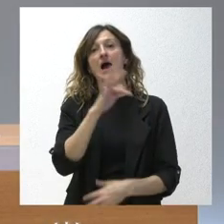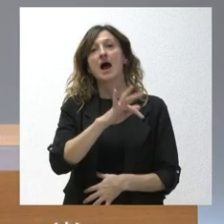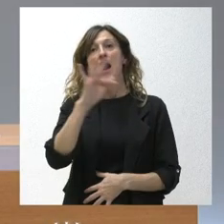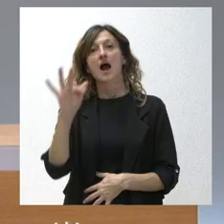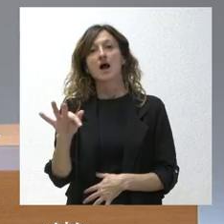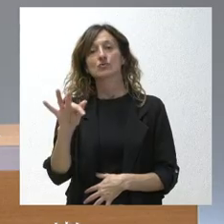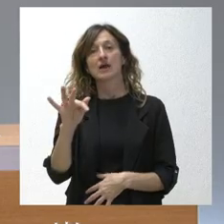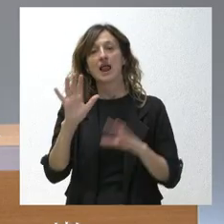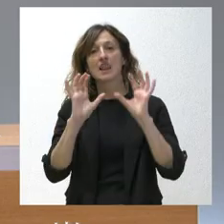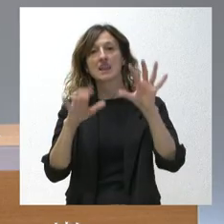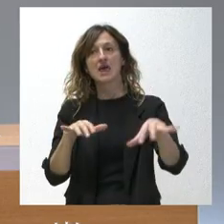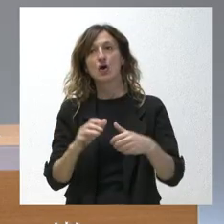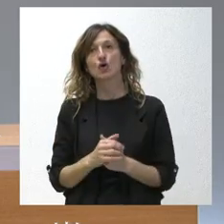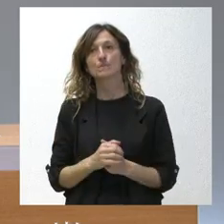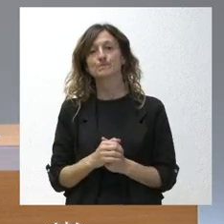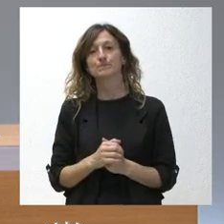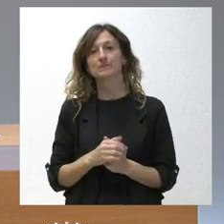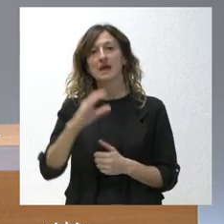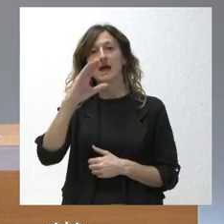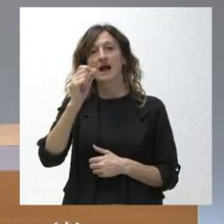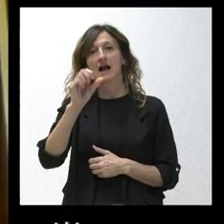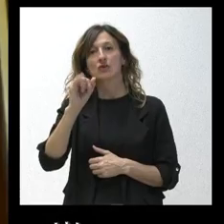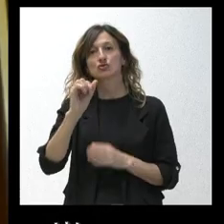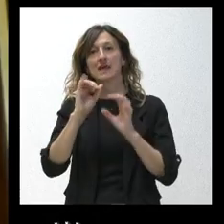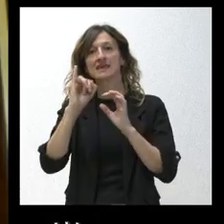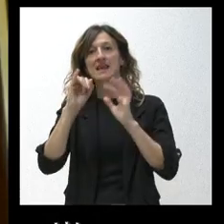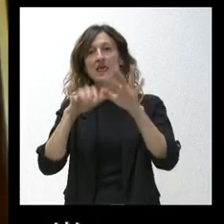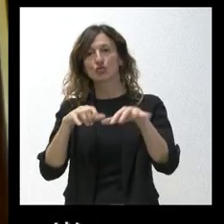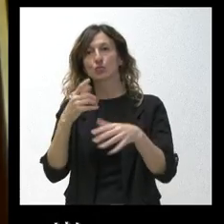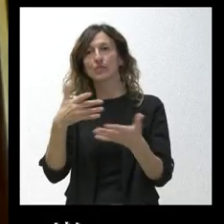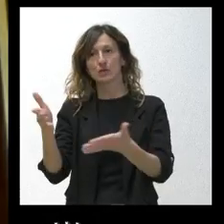paso a León. Carlos Domínguez y León, cuando quieras.